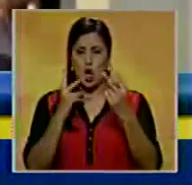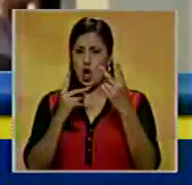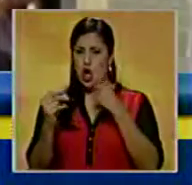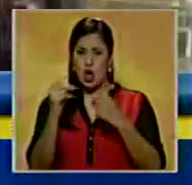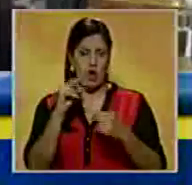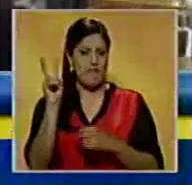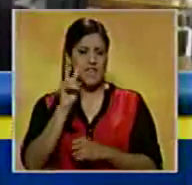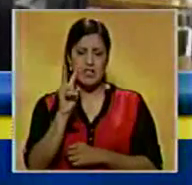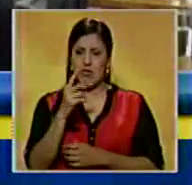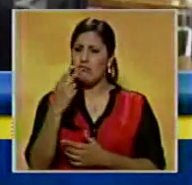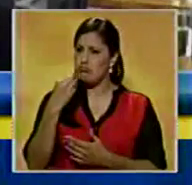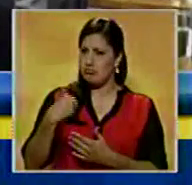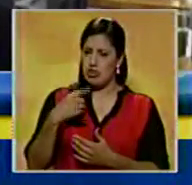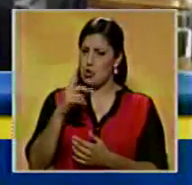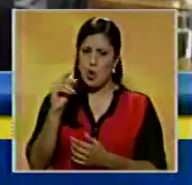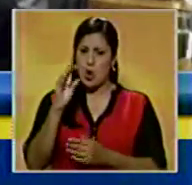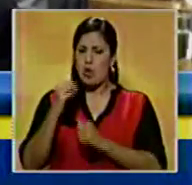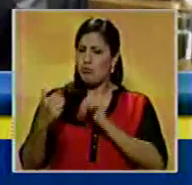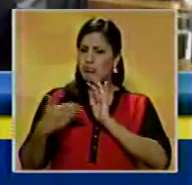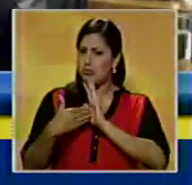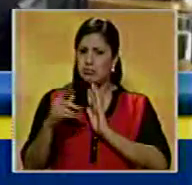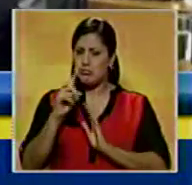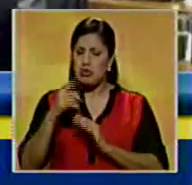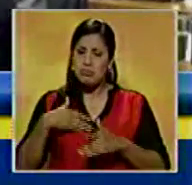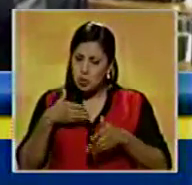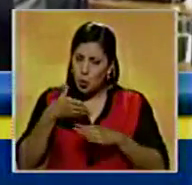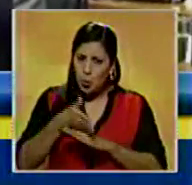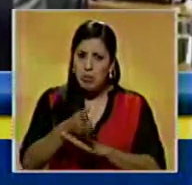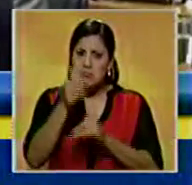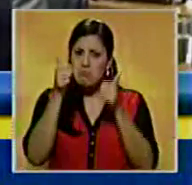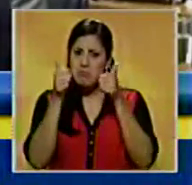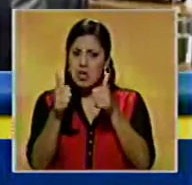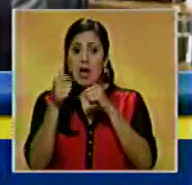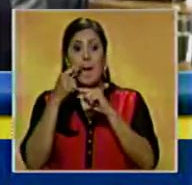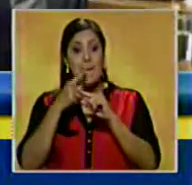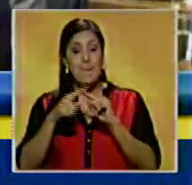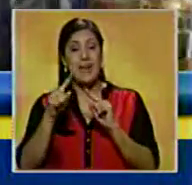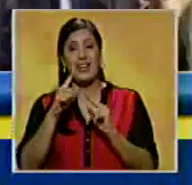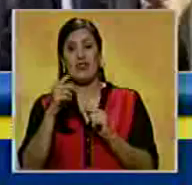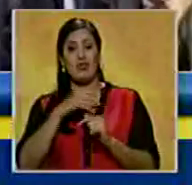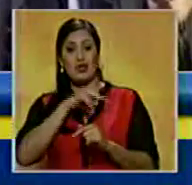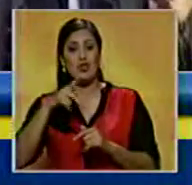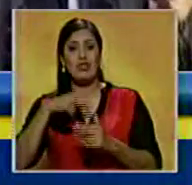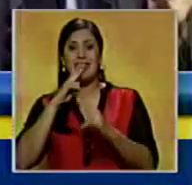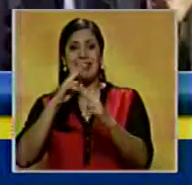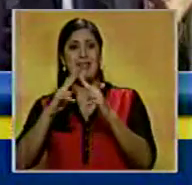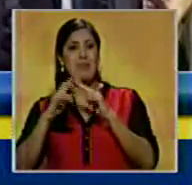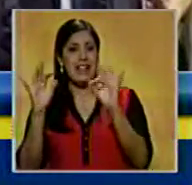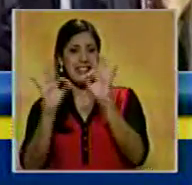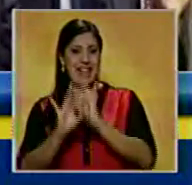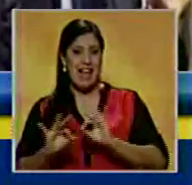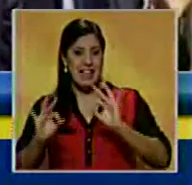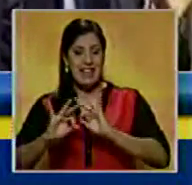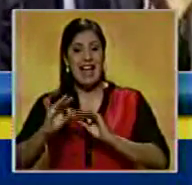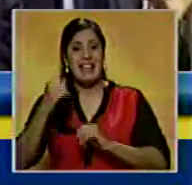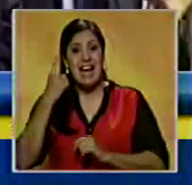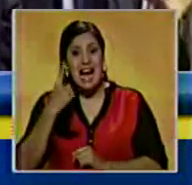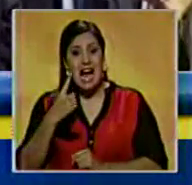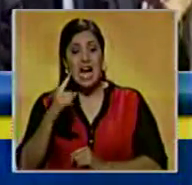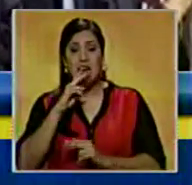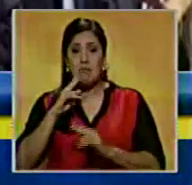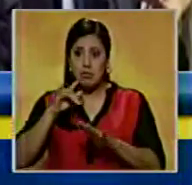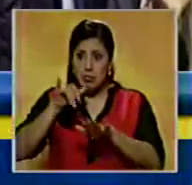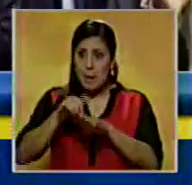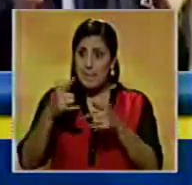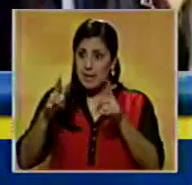gobierno venezolano hubiera impedido el aterrizaje de la aeronave, sino que no se había obtenido respuestas tras el requerimiento.